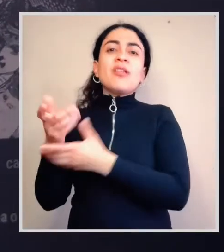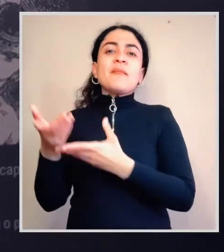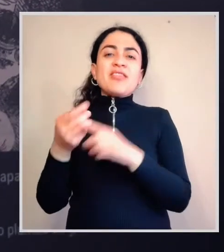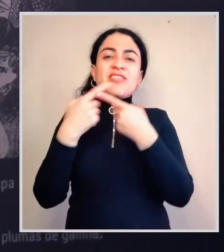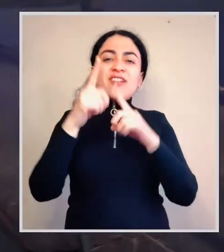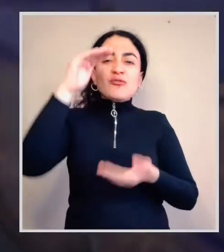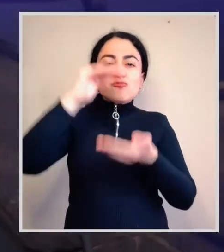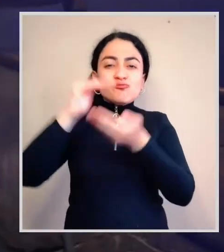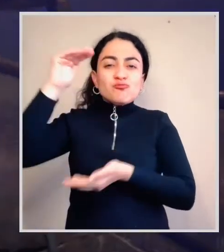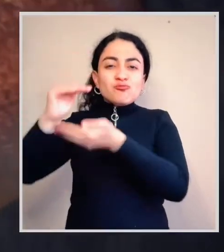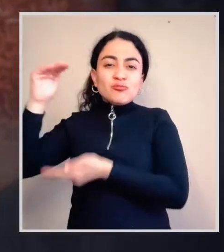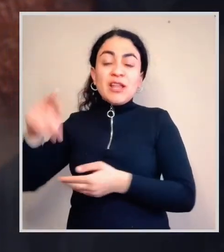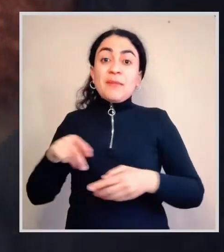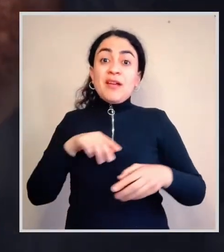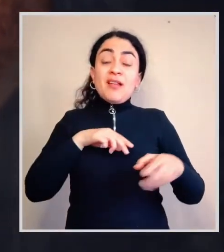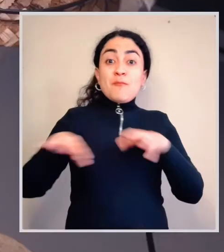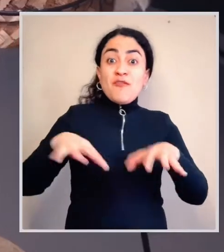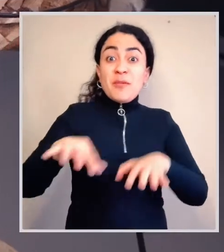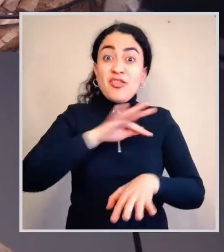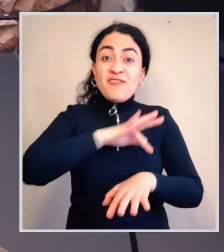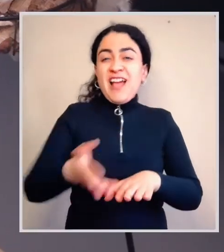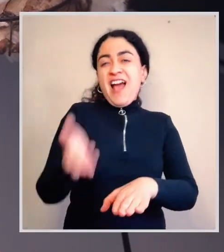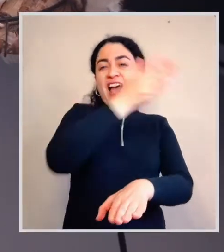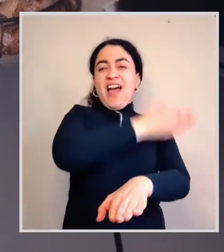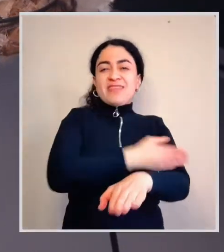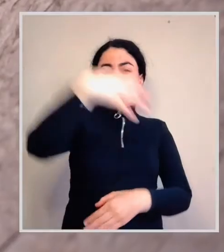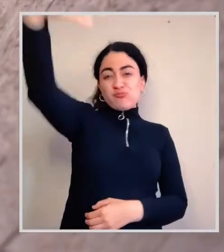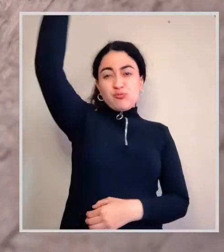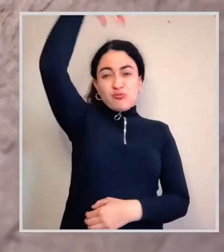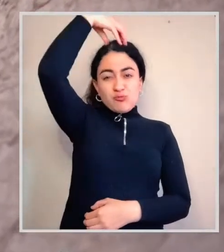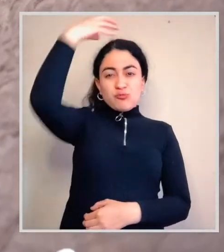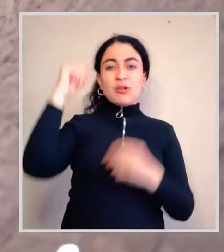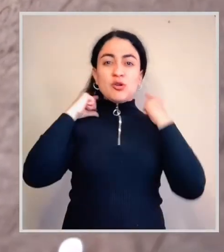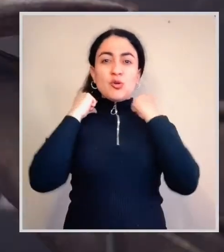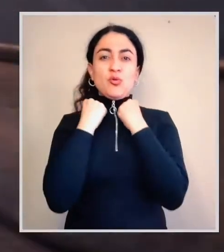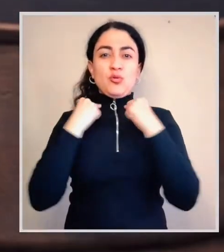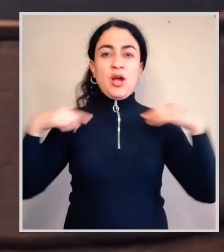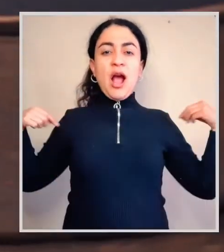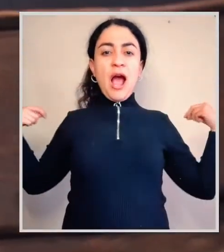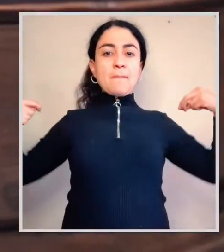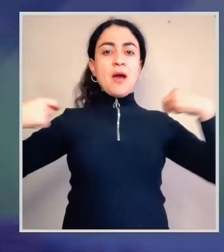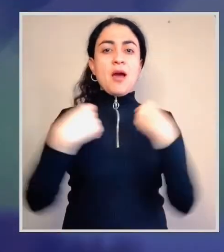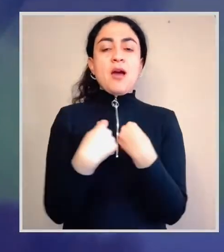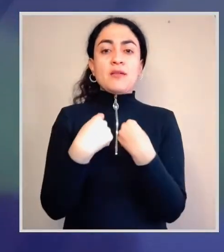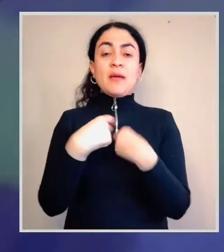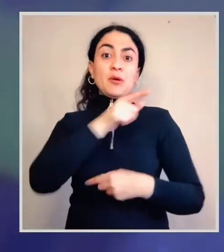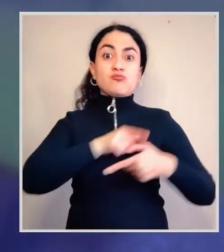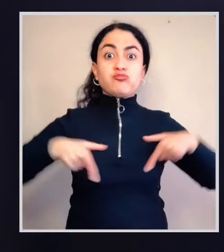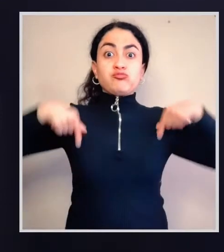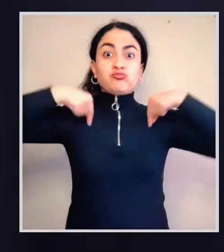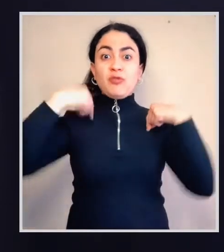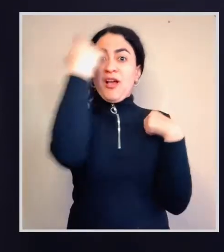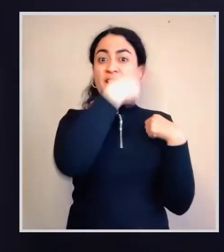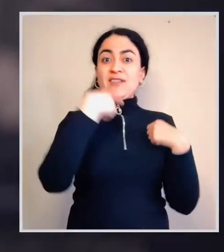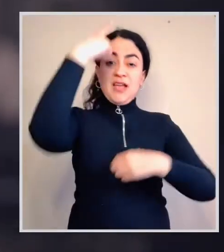piezas más importantes del antiguo orden son los símbolos del poder del Ariki, la capa de majute, el rey miro y la